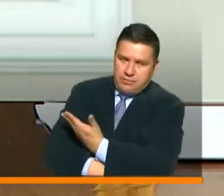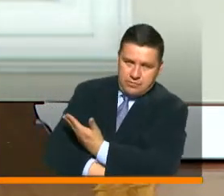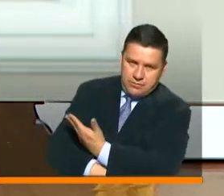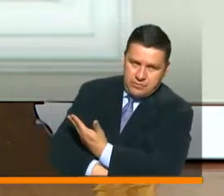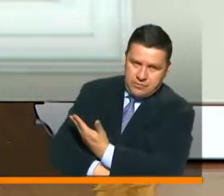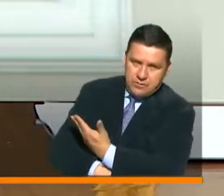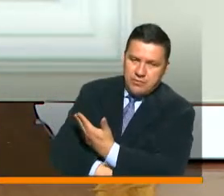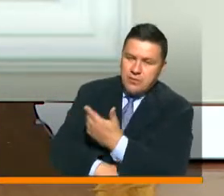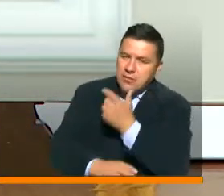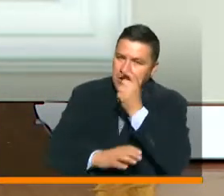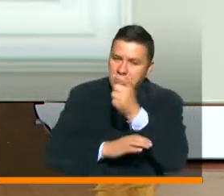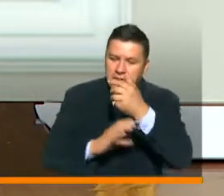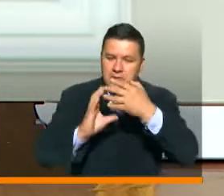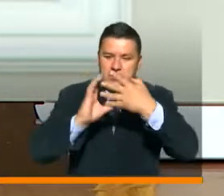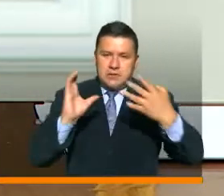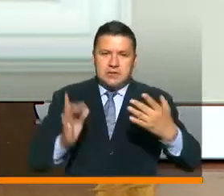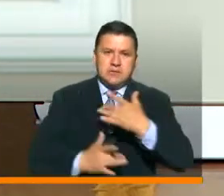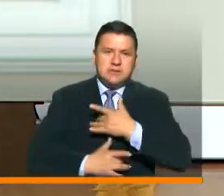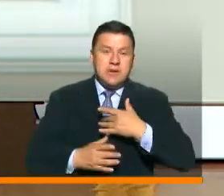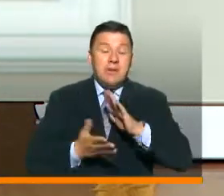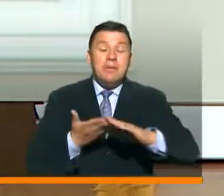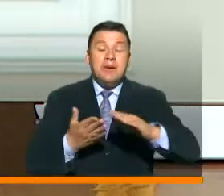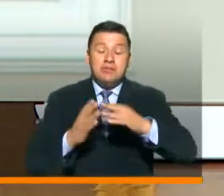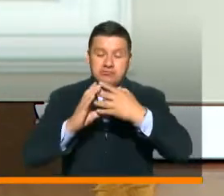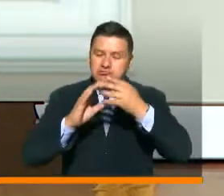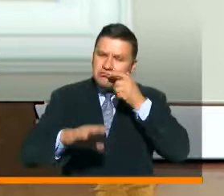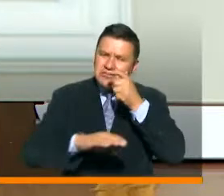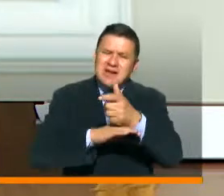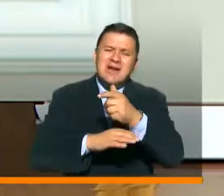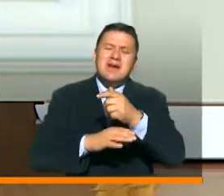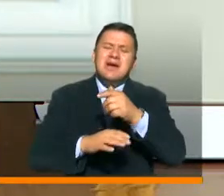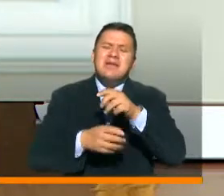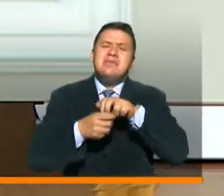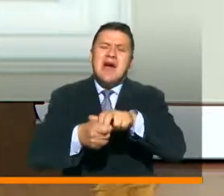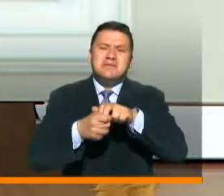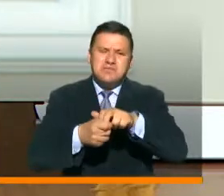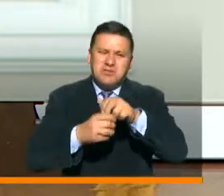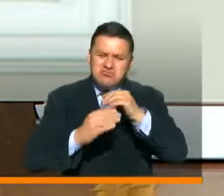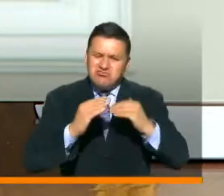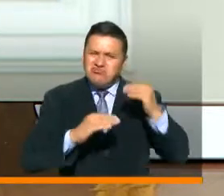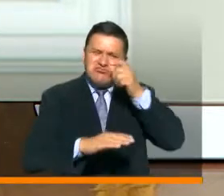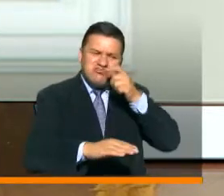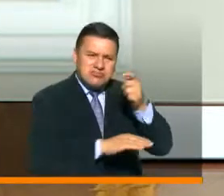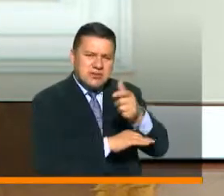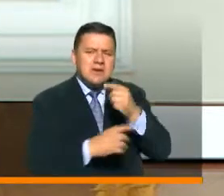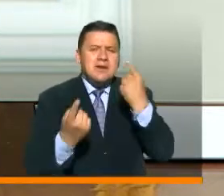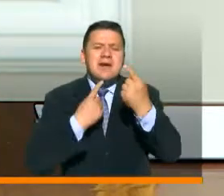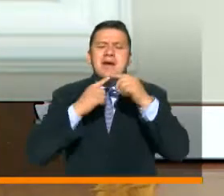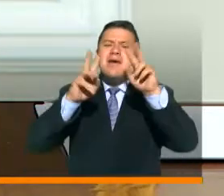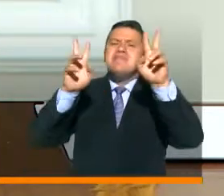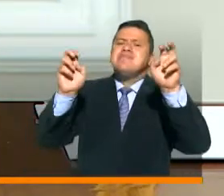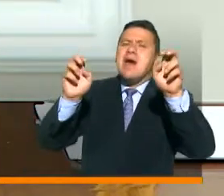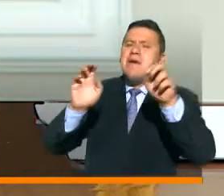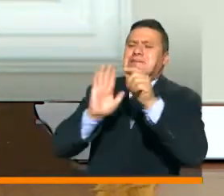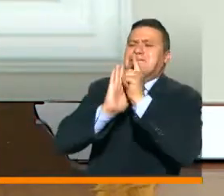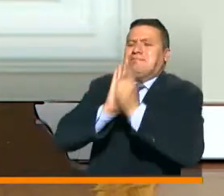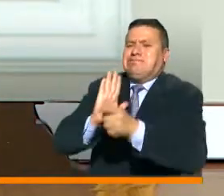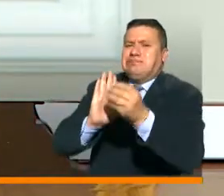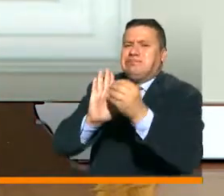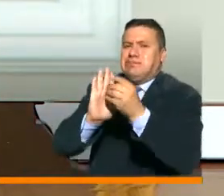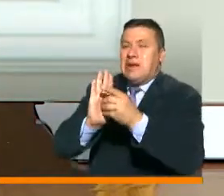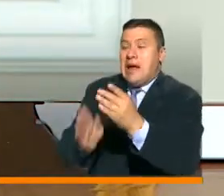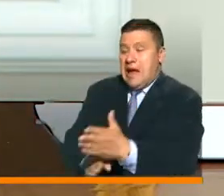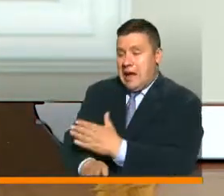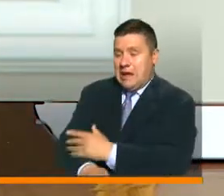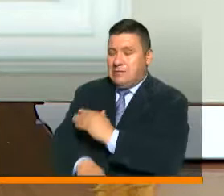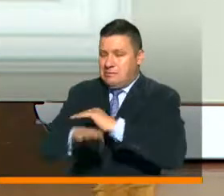señor superintendente de transporte, el doctor Camilo Pavón, y vamos a hablar sobre estas medidas que se han adoptado, pero antes